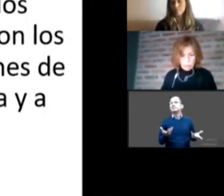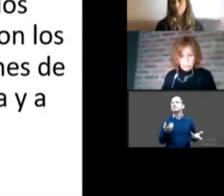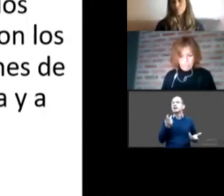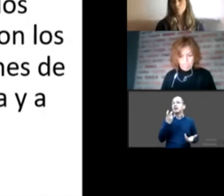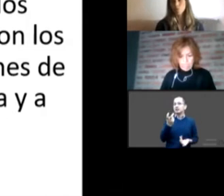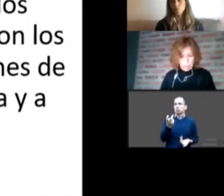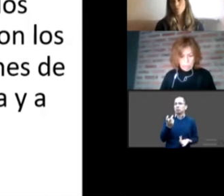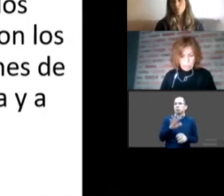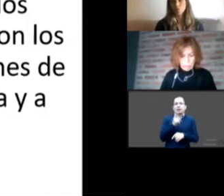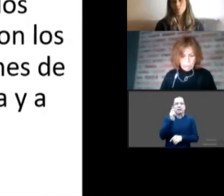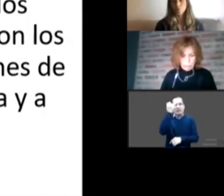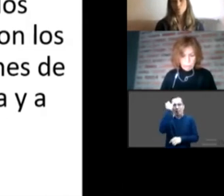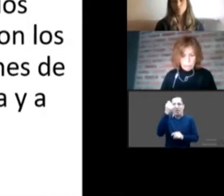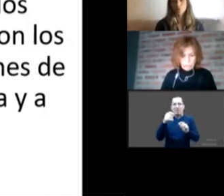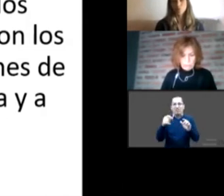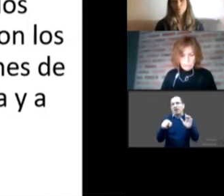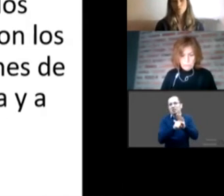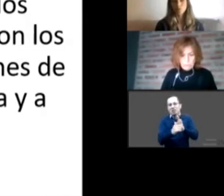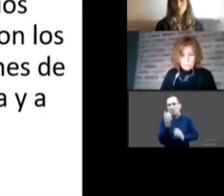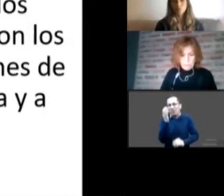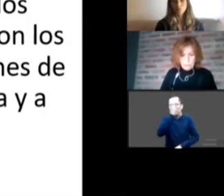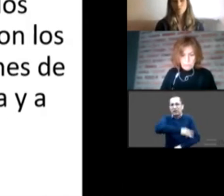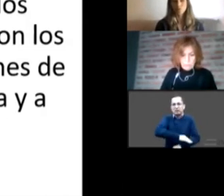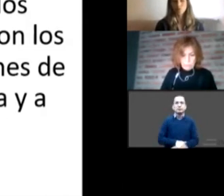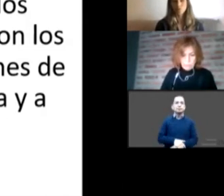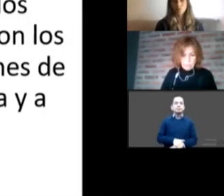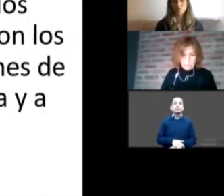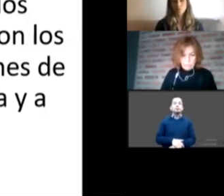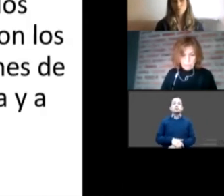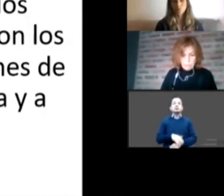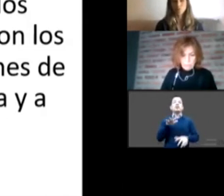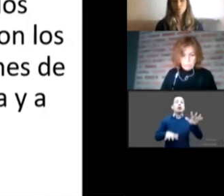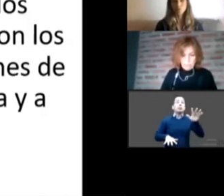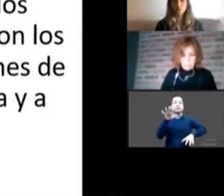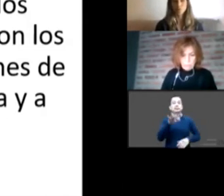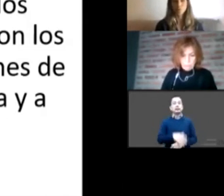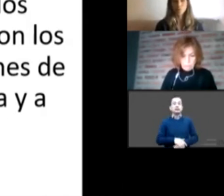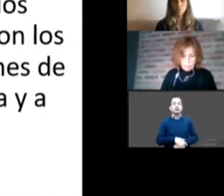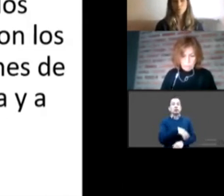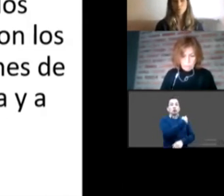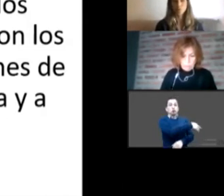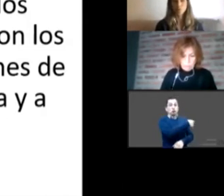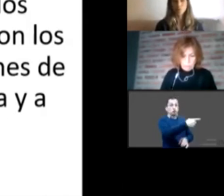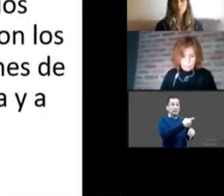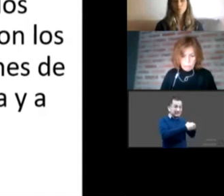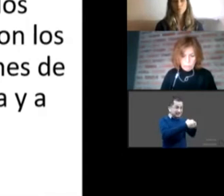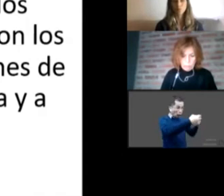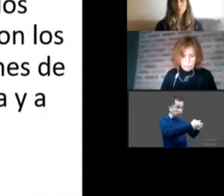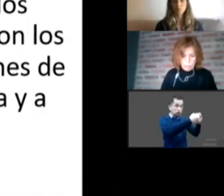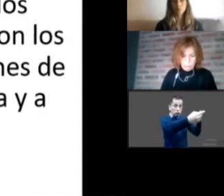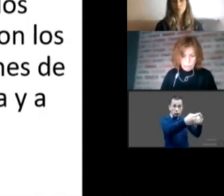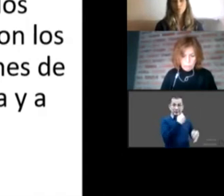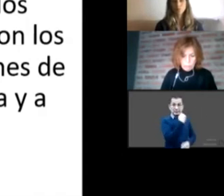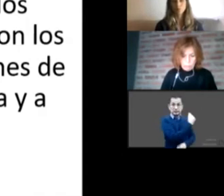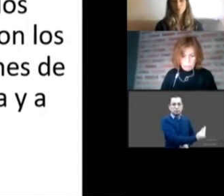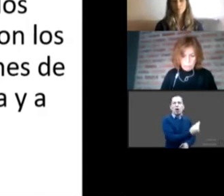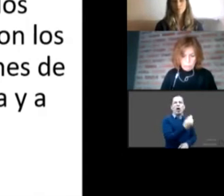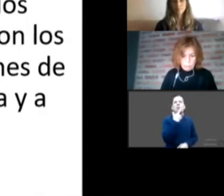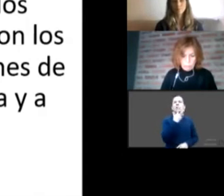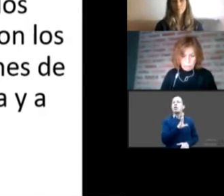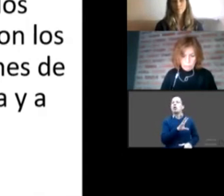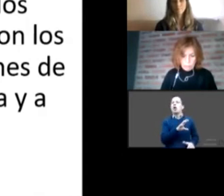que puede ser propositivo o por omisión pero acaba habiendo